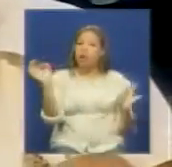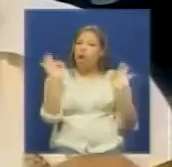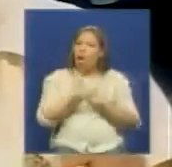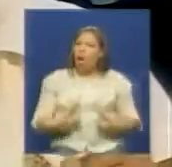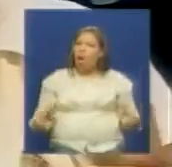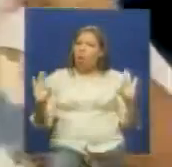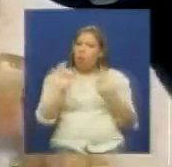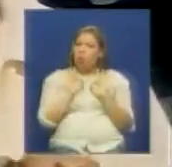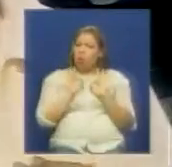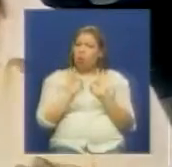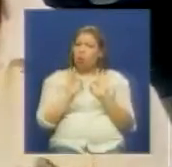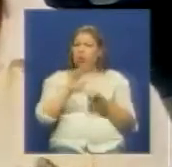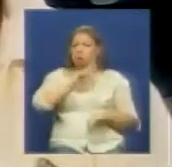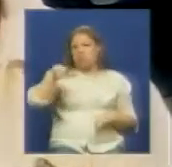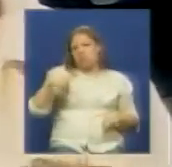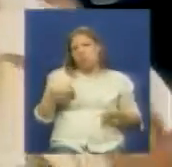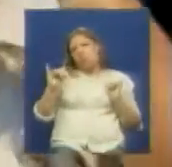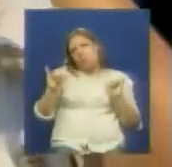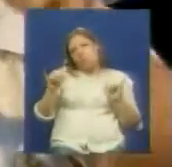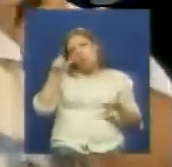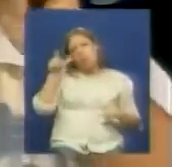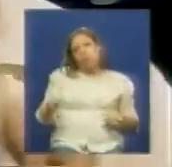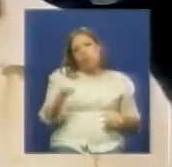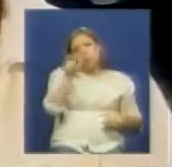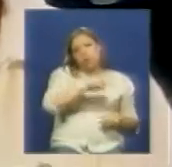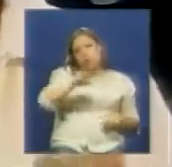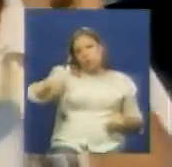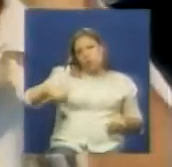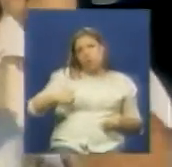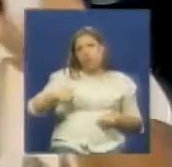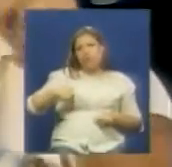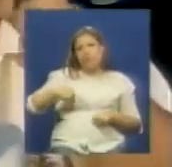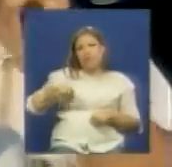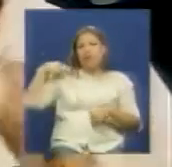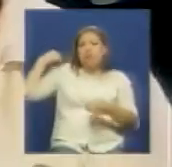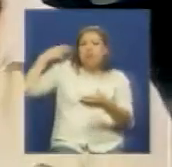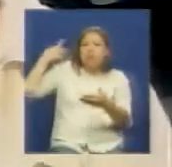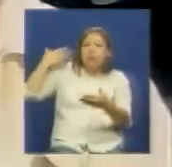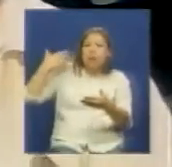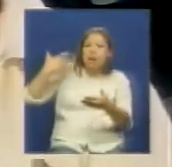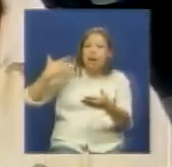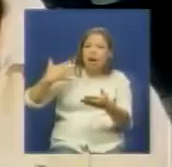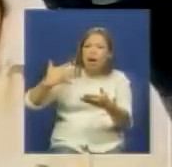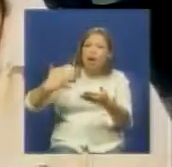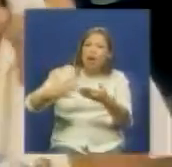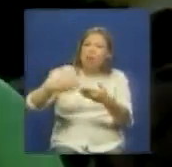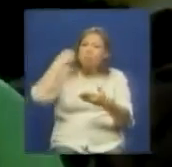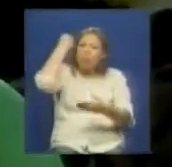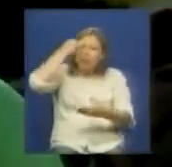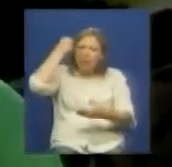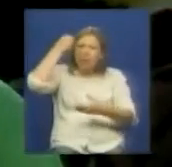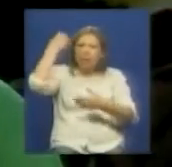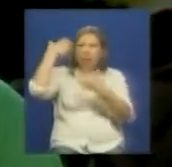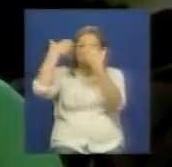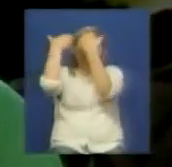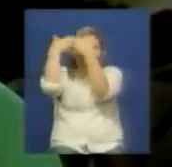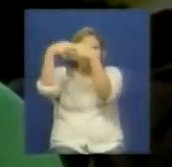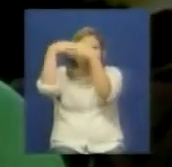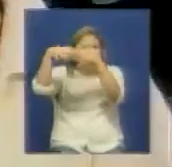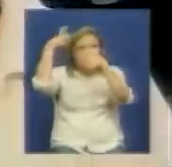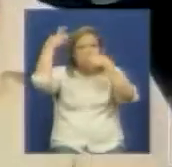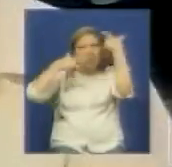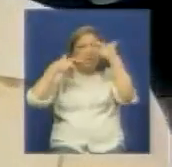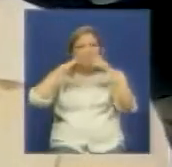por nosotros mismos como pueblo sino por nuestro legado y por nuestro pensamiento que nos dejó nuestro comandante Hugo